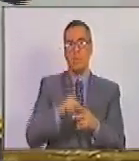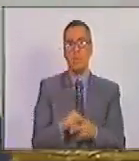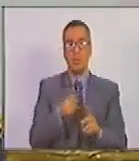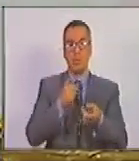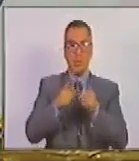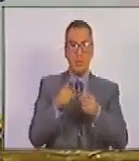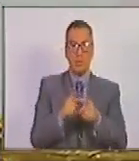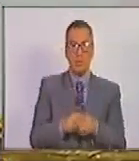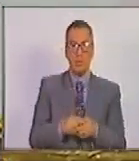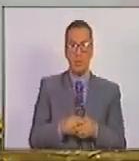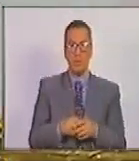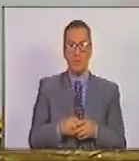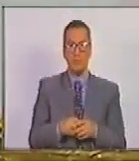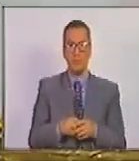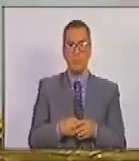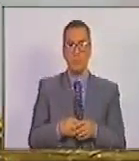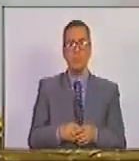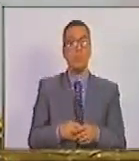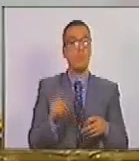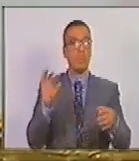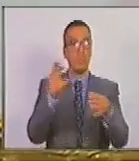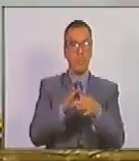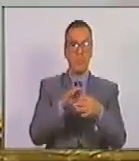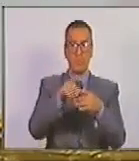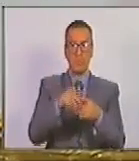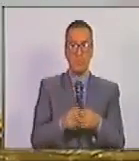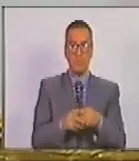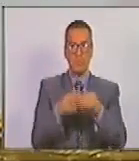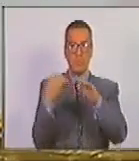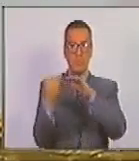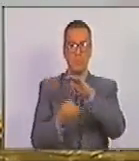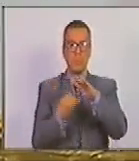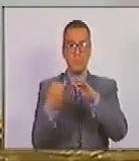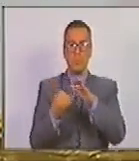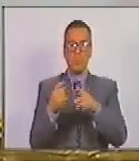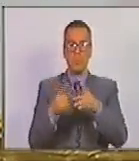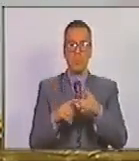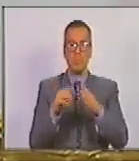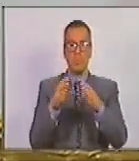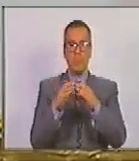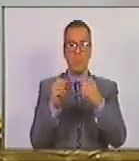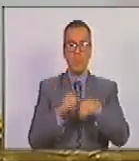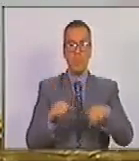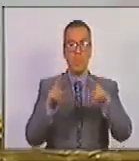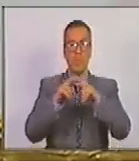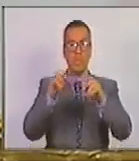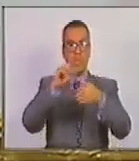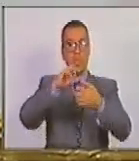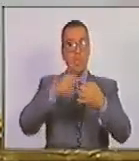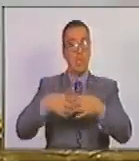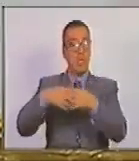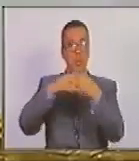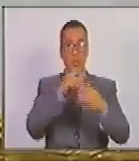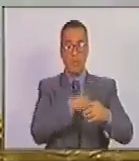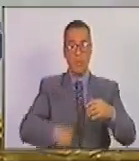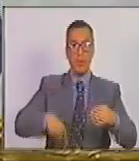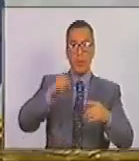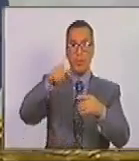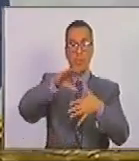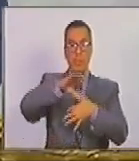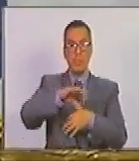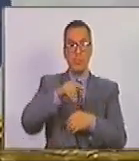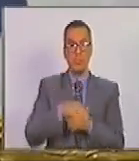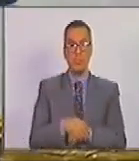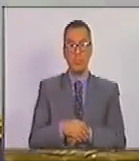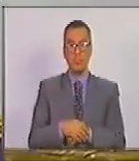algunos que pertenecen a instituciones como la Organización de Estados Americanos y algunos presidentes de América Latina